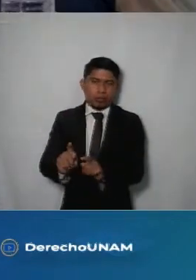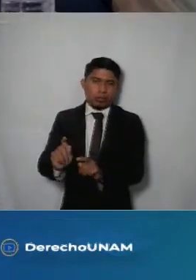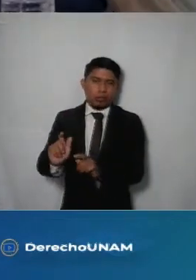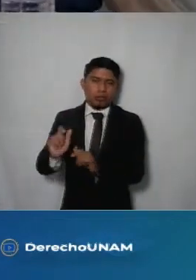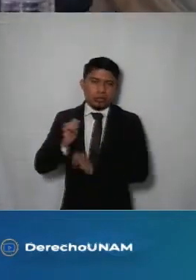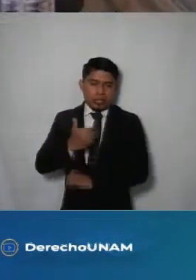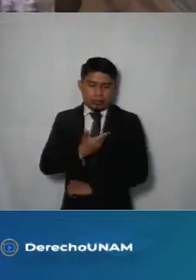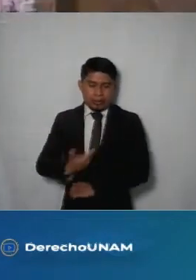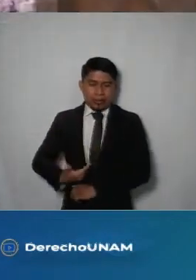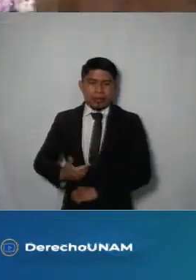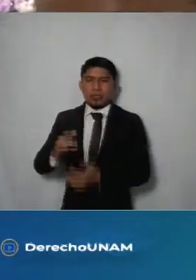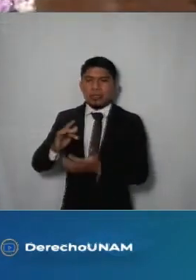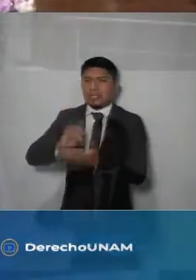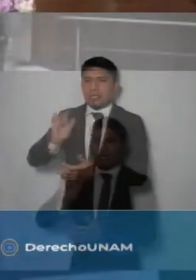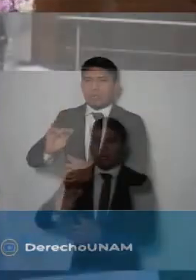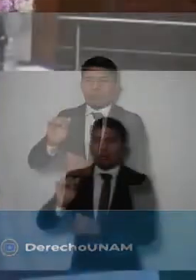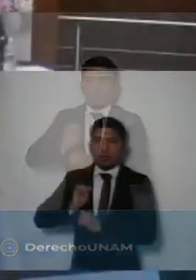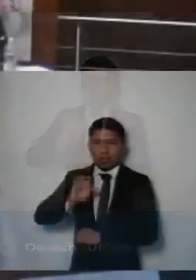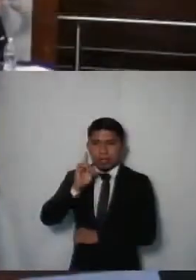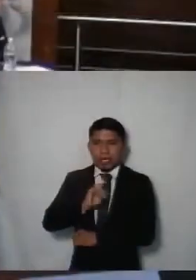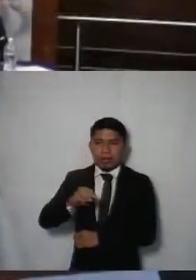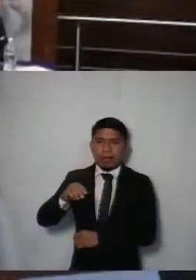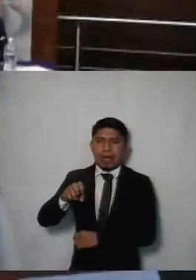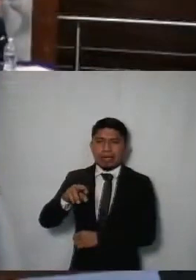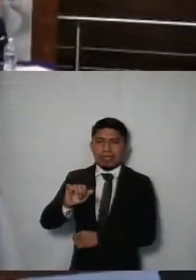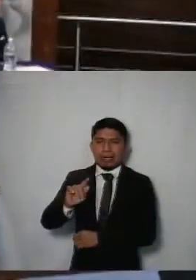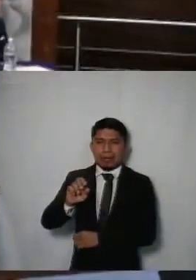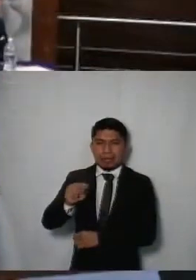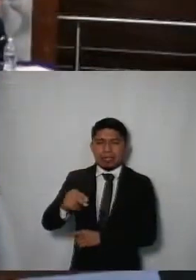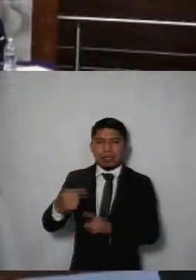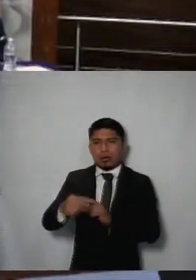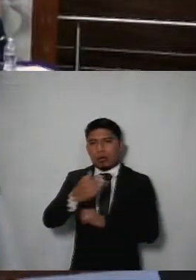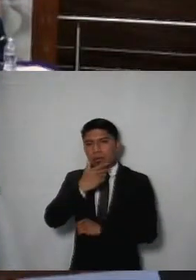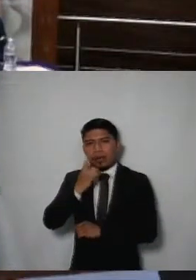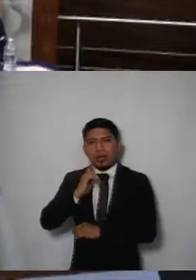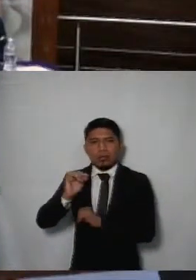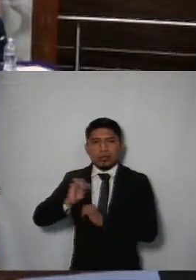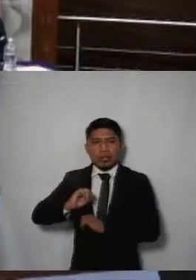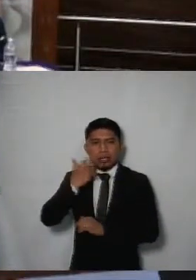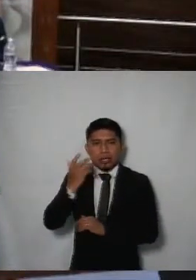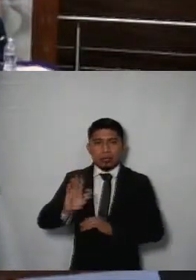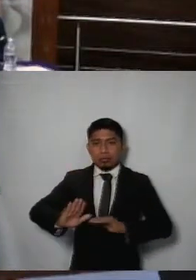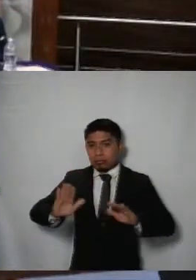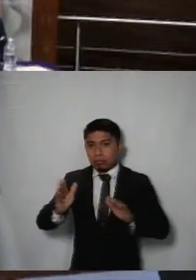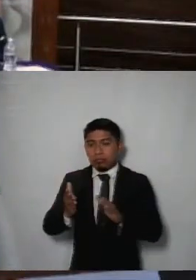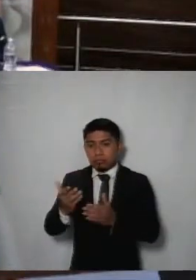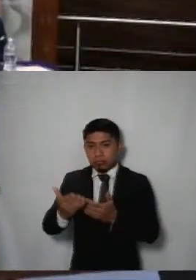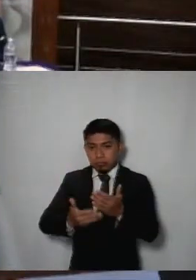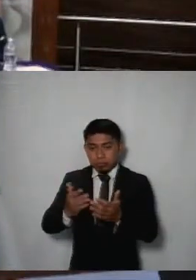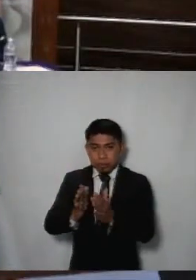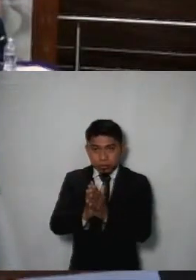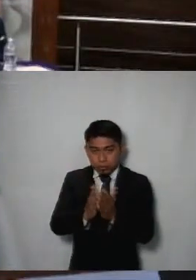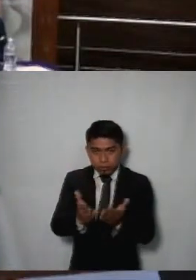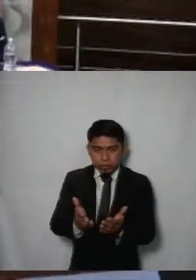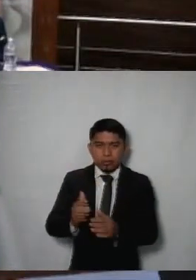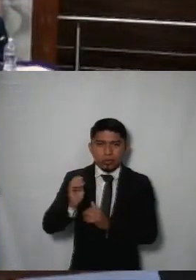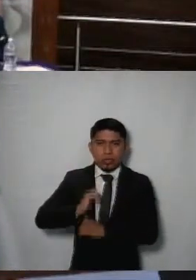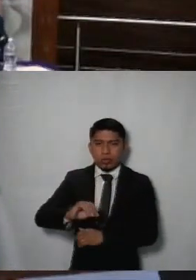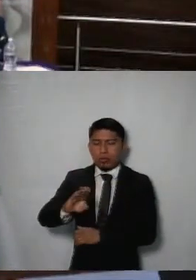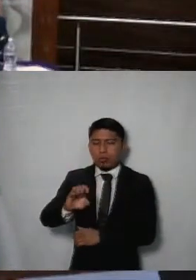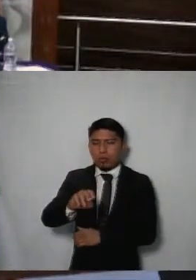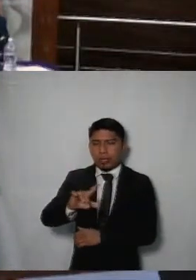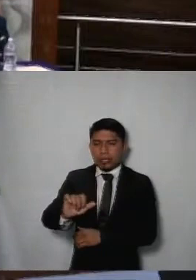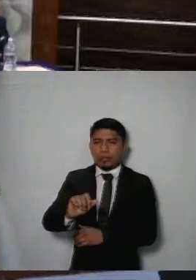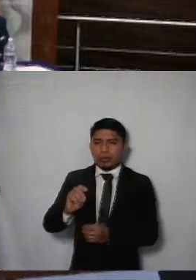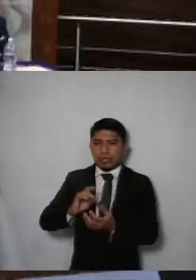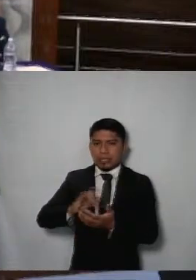muchas gracias comisionada marina licitán martín algún otro comisionado comisionado desea hacer uso la voz adelante comisionado julio salvo nillo